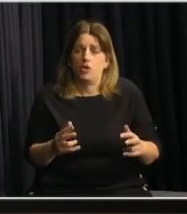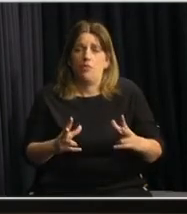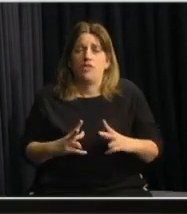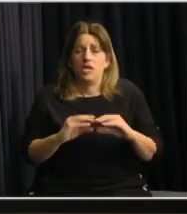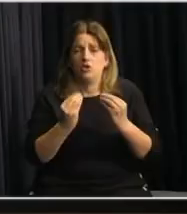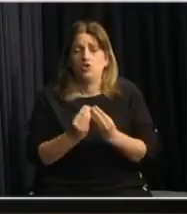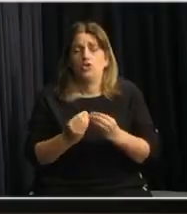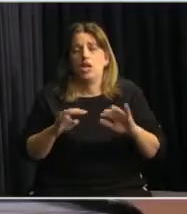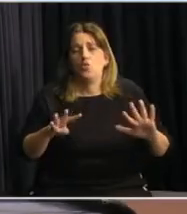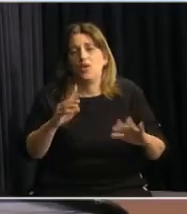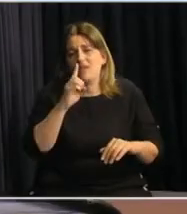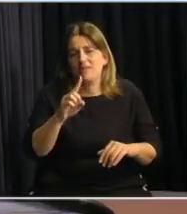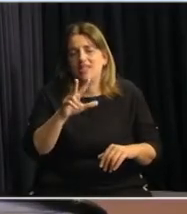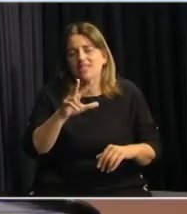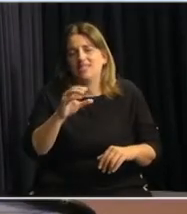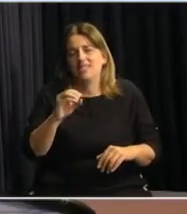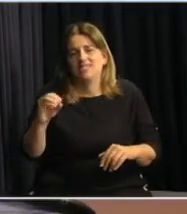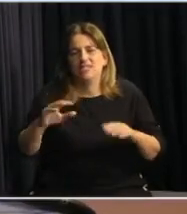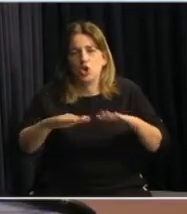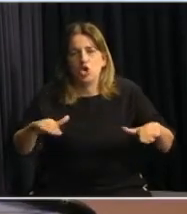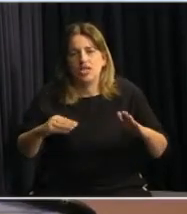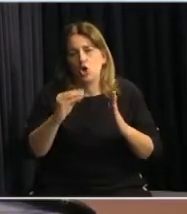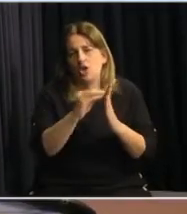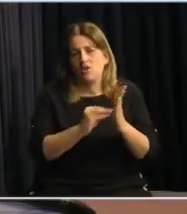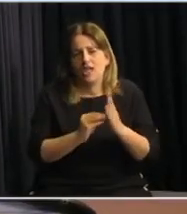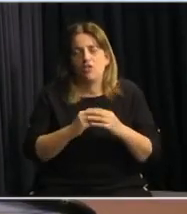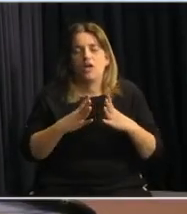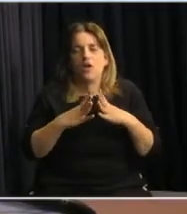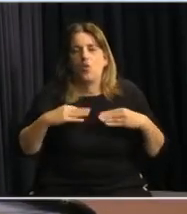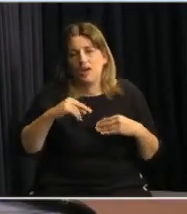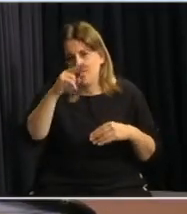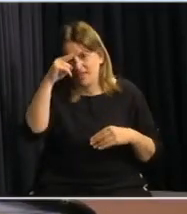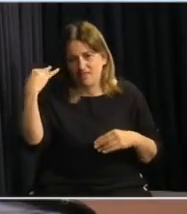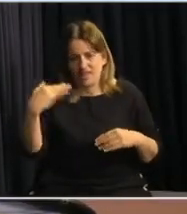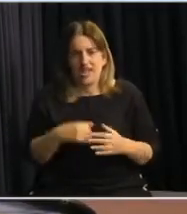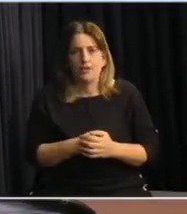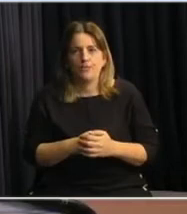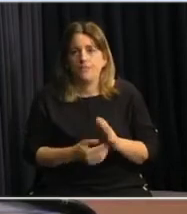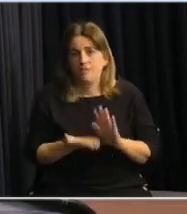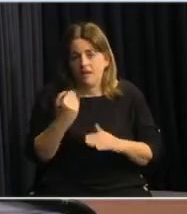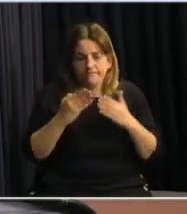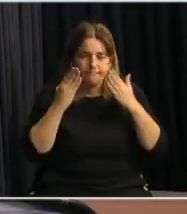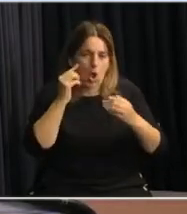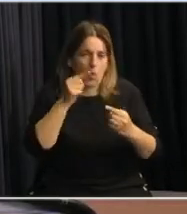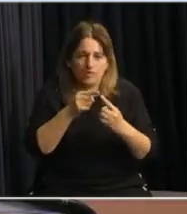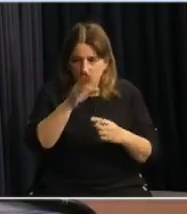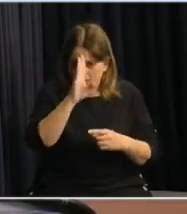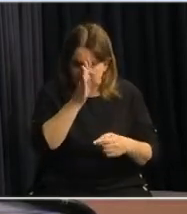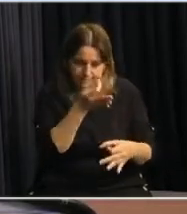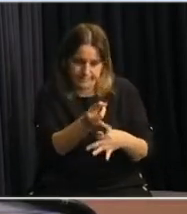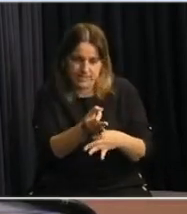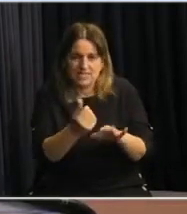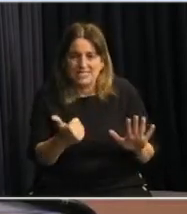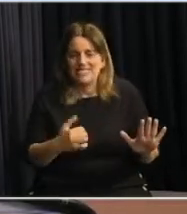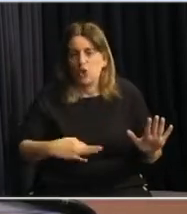9.300 niños inscritos en nuestras escuelas de verano, tenemos foco en los aprendizajes de sexto año,